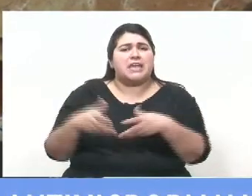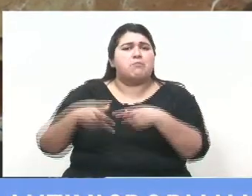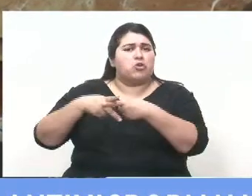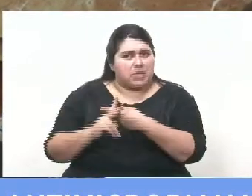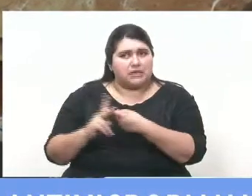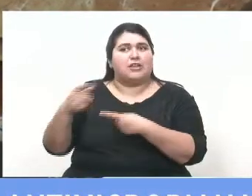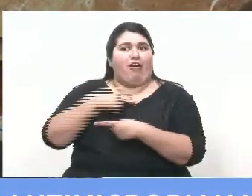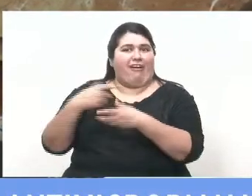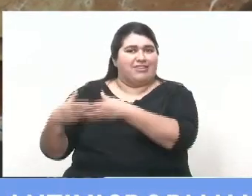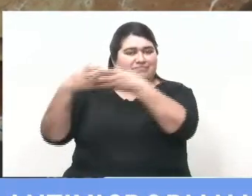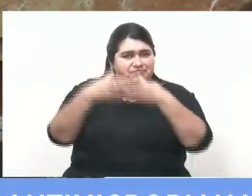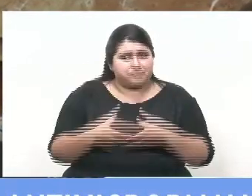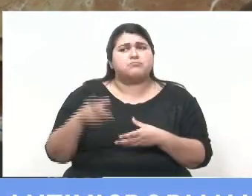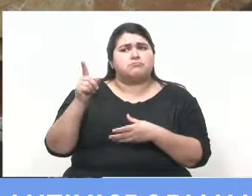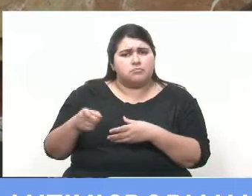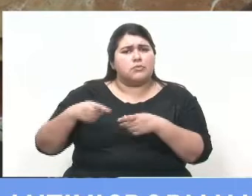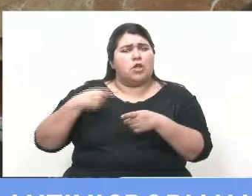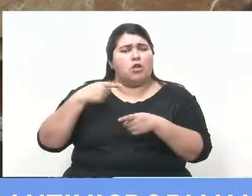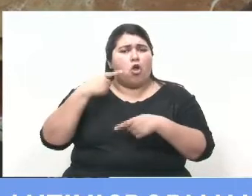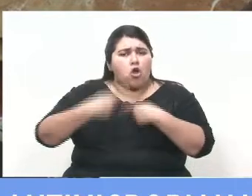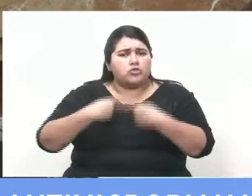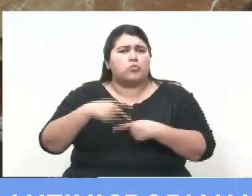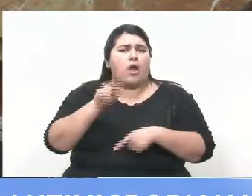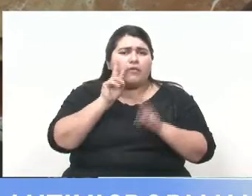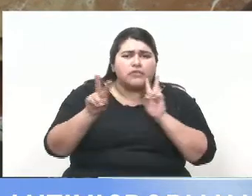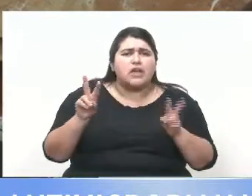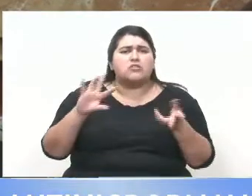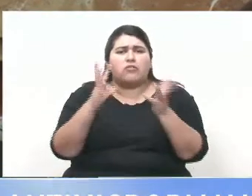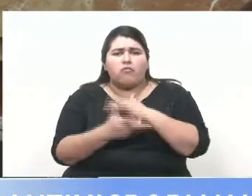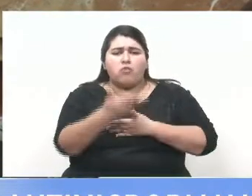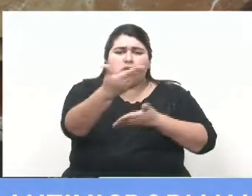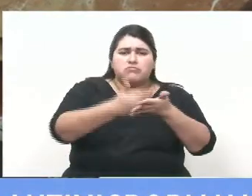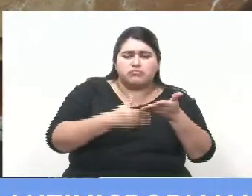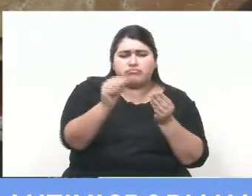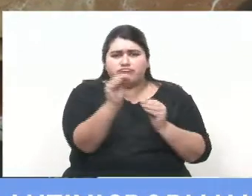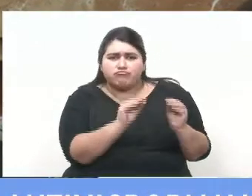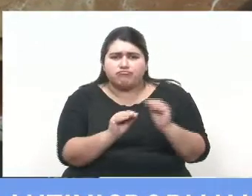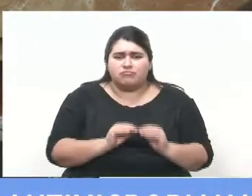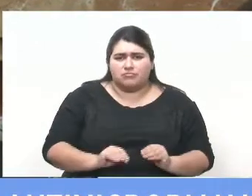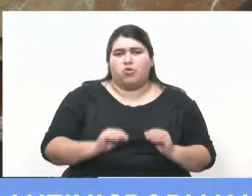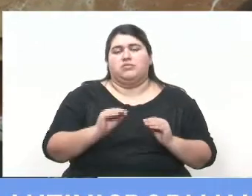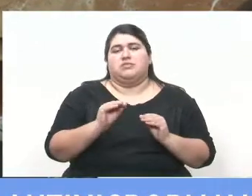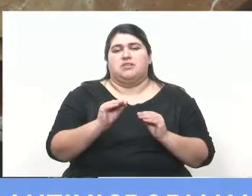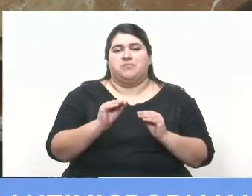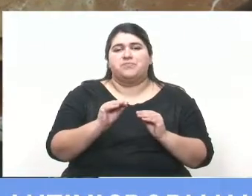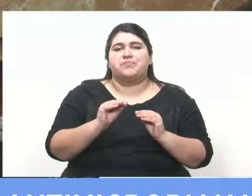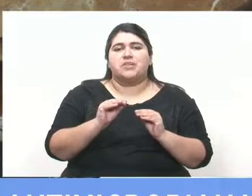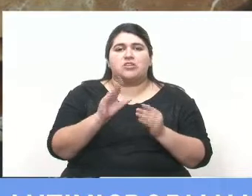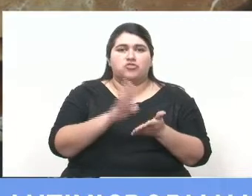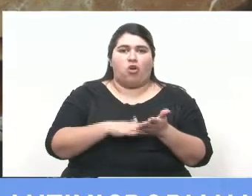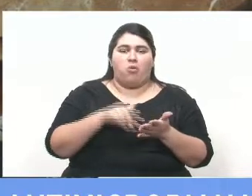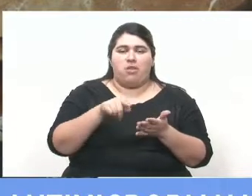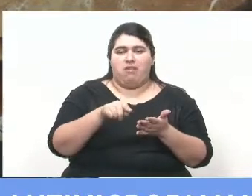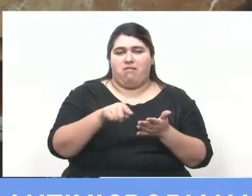que ha estado siguiendo el tratamiento y toda la concatenación de acontecimientos